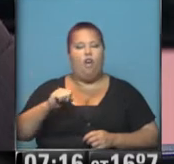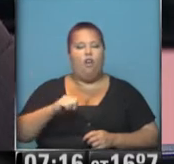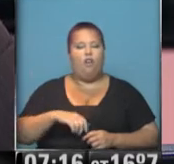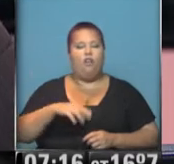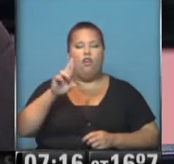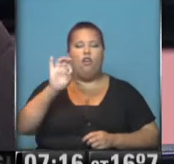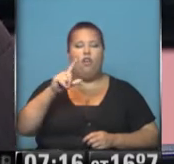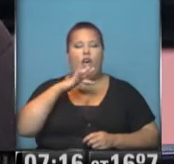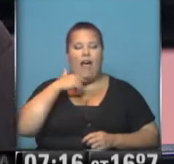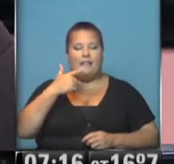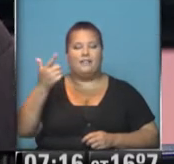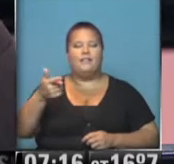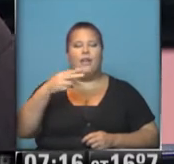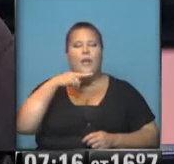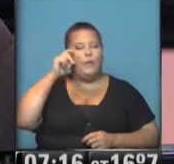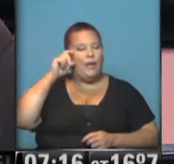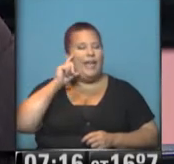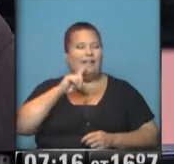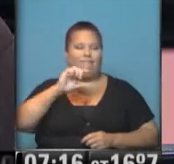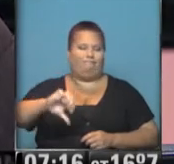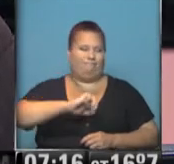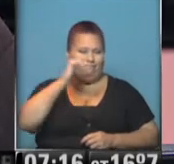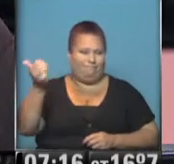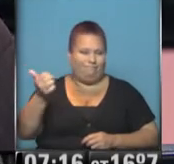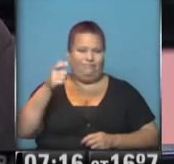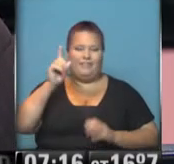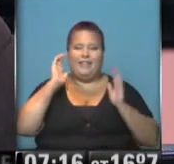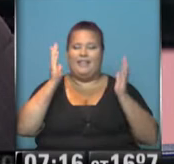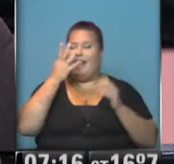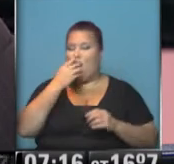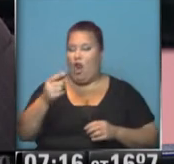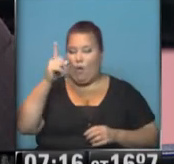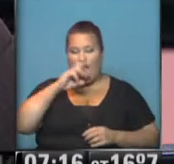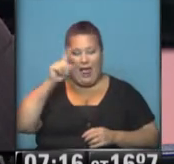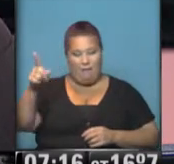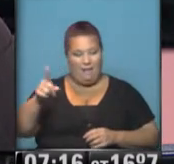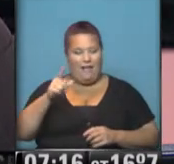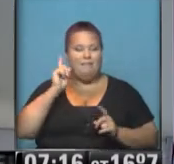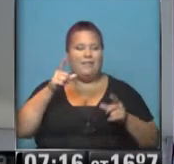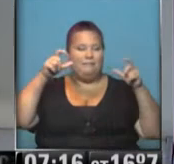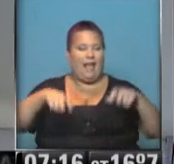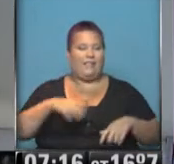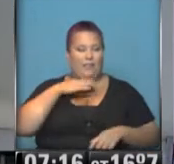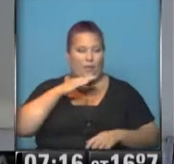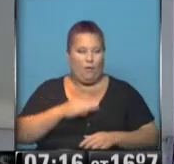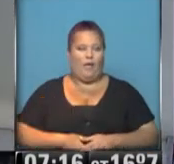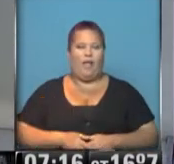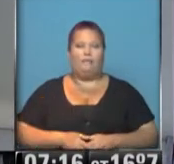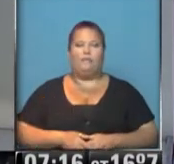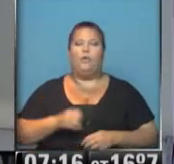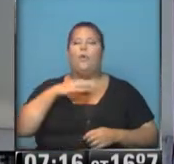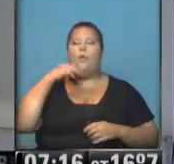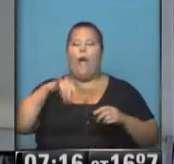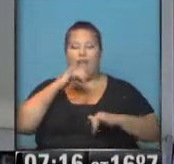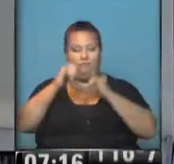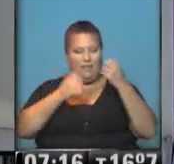Jorge Rojas y de Pablo Vegetti. Victoria del Lobo Platense en la mismísima bombonera. Juan Carlos Fernández con todo el